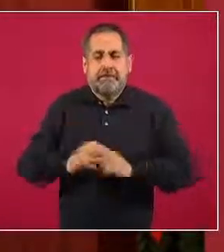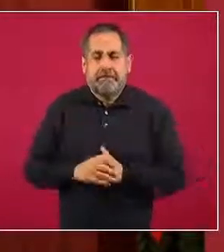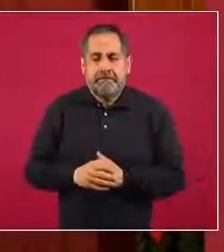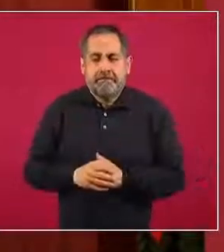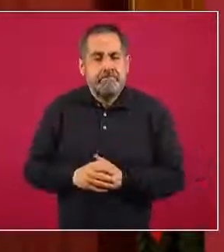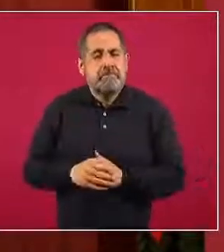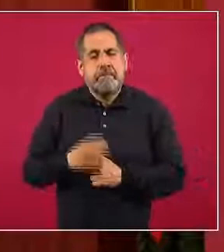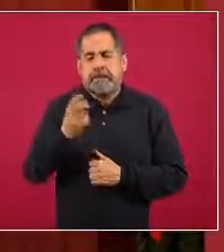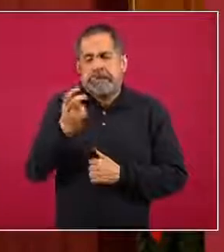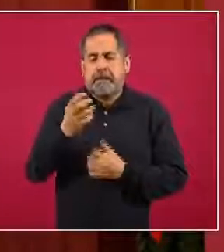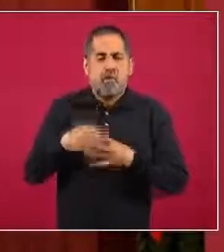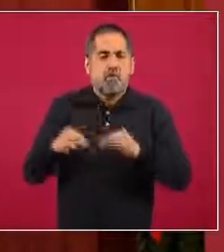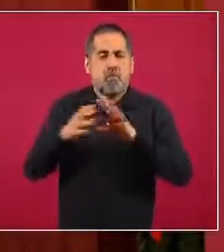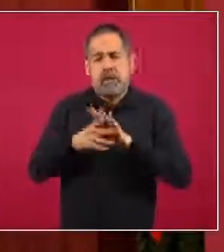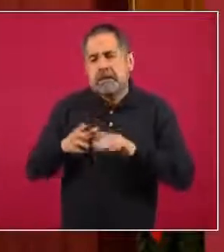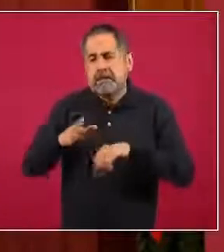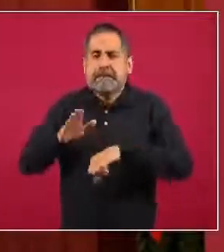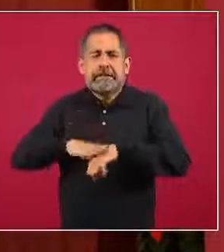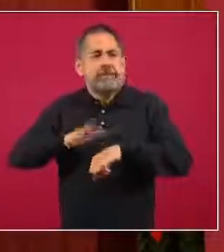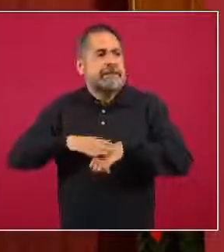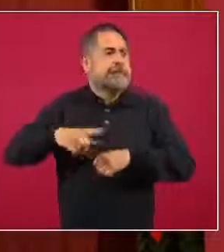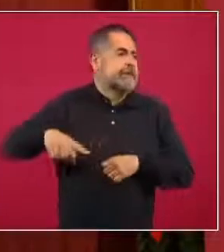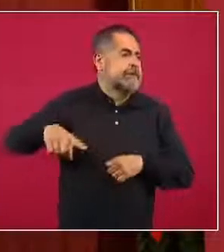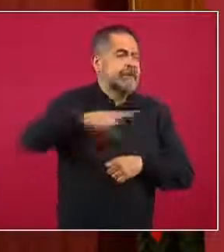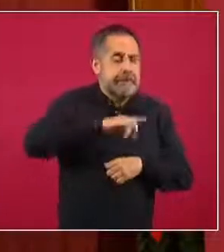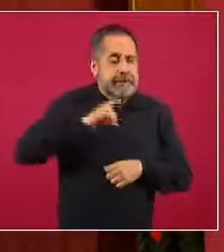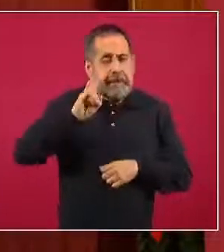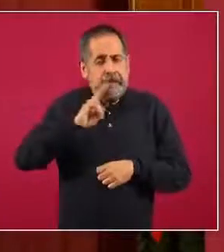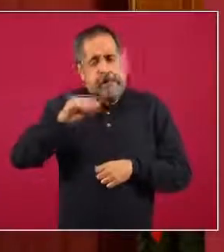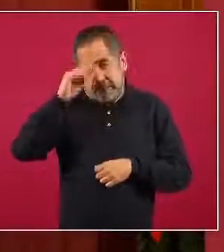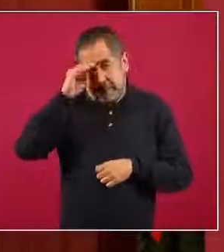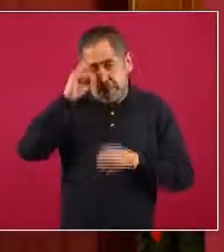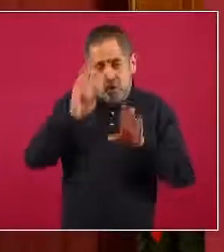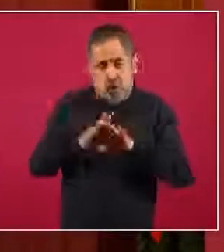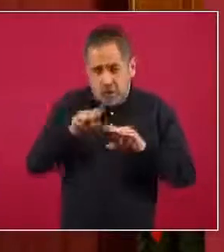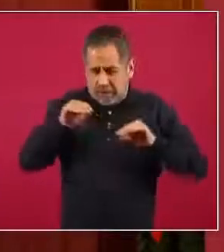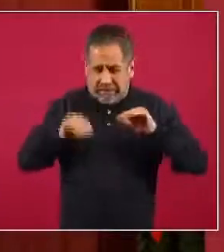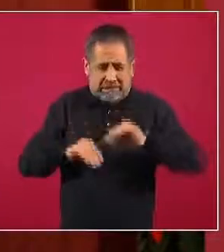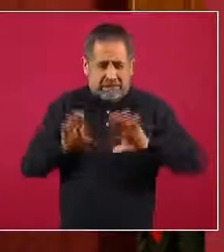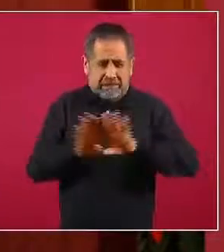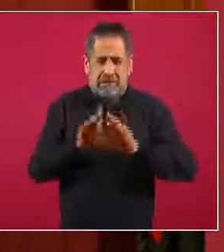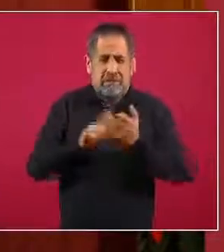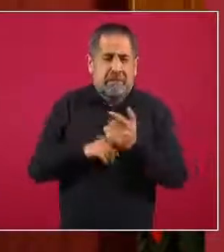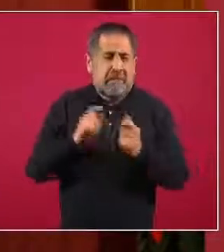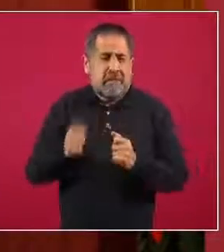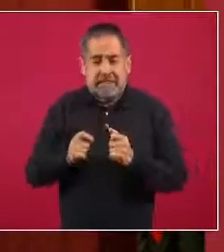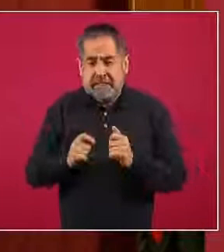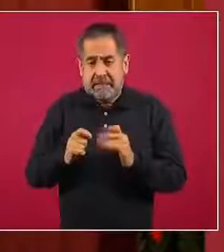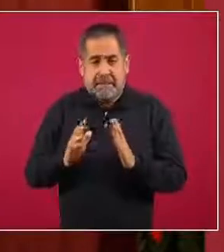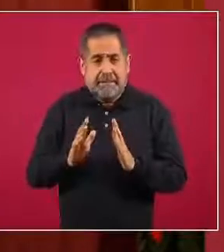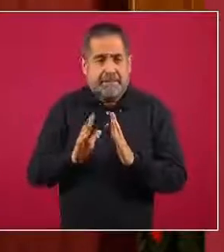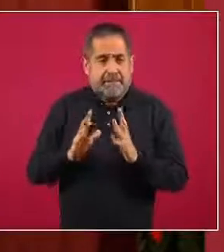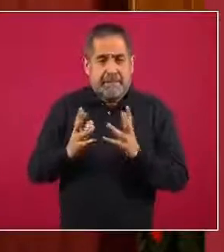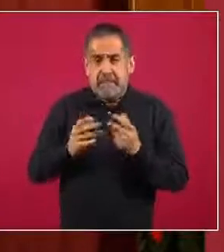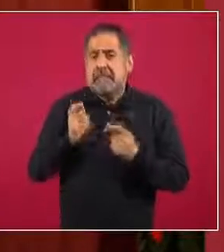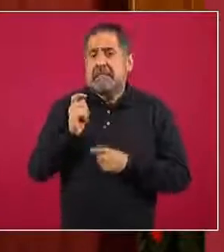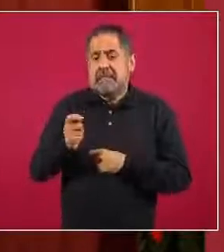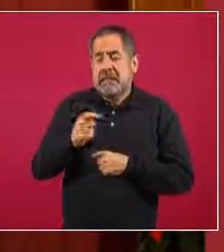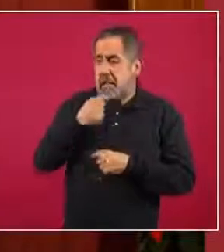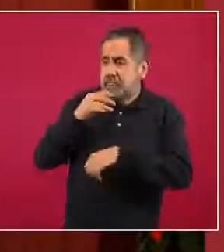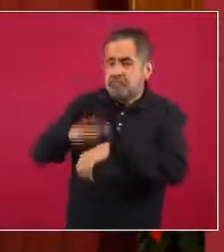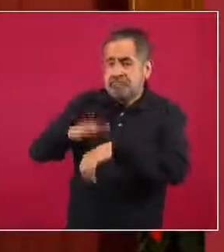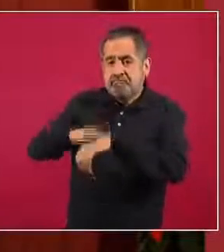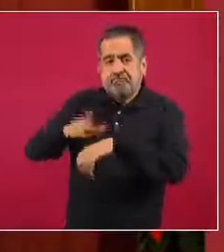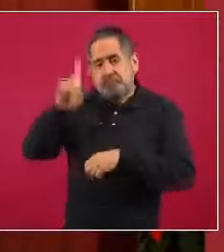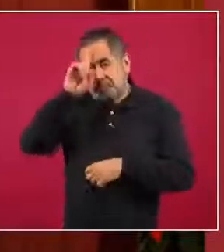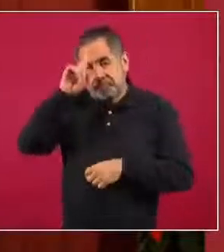importancia del llamado a la población de que estén muy atentos y pongan en práctica las intervenciones y actividades que en